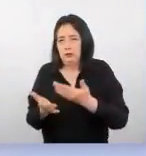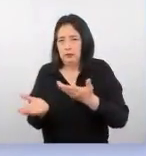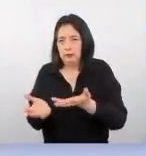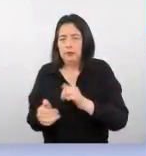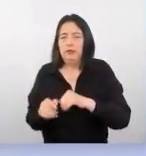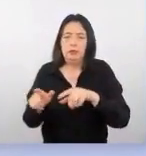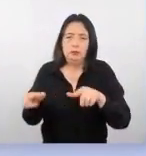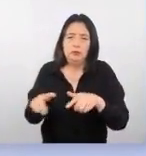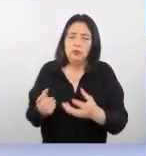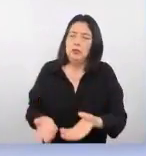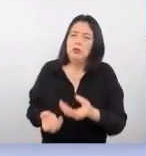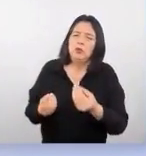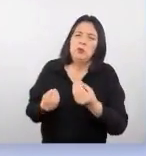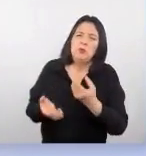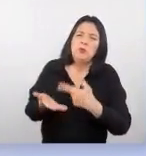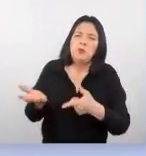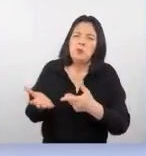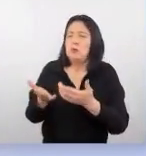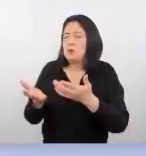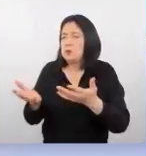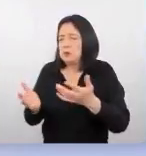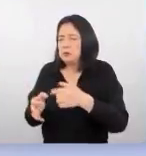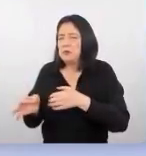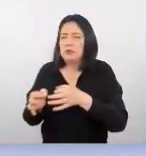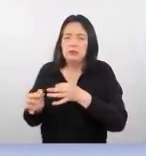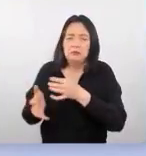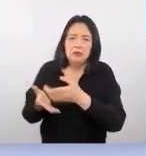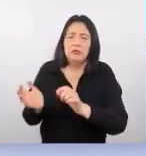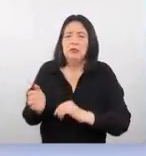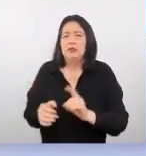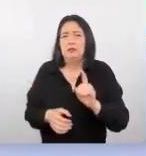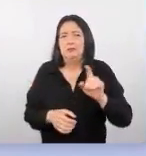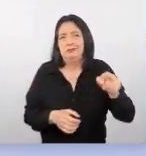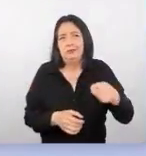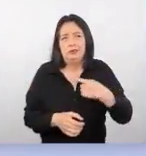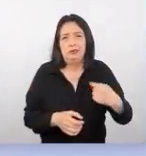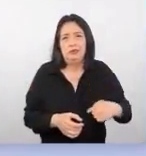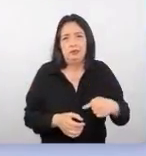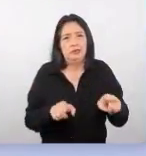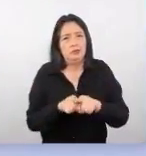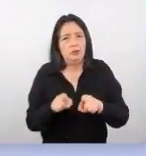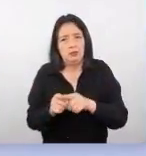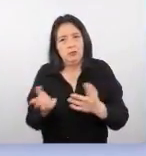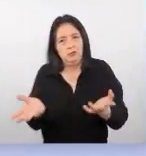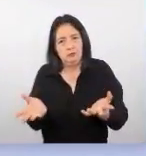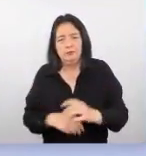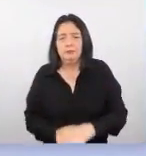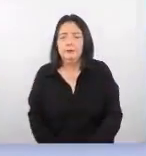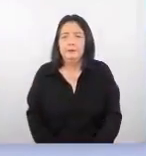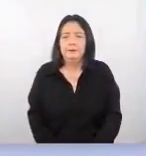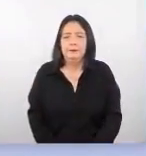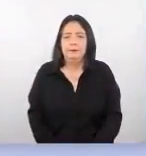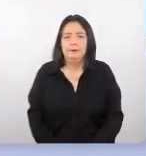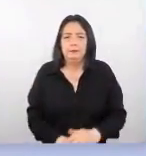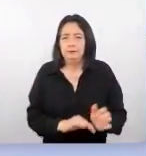de cómo funcionan algunos elementos que no necesariamente en China ocurren de la misma manera. En el caso de aquellas